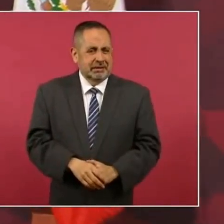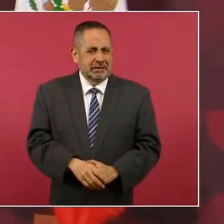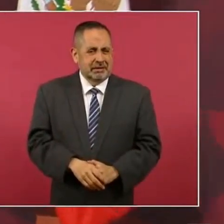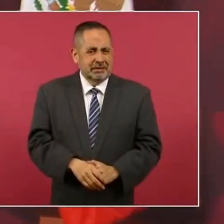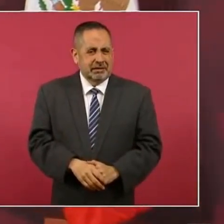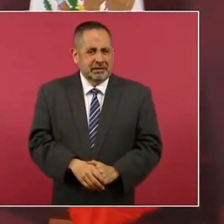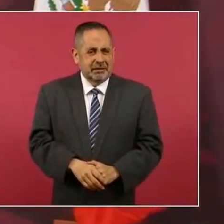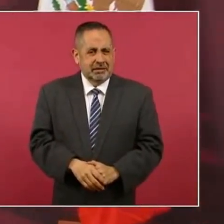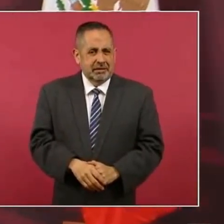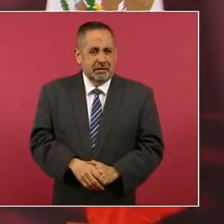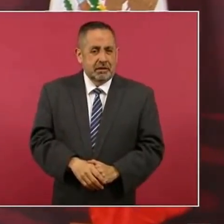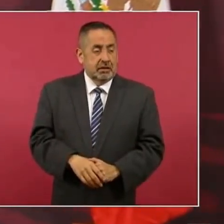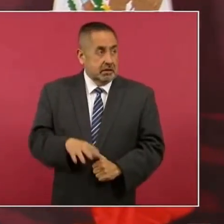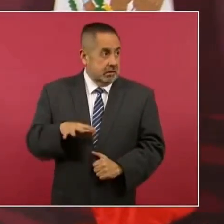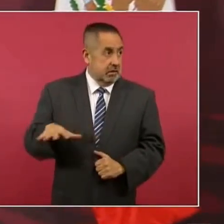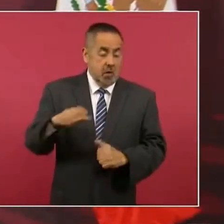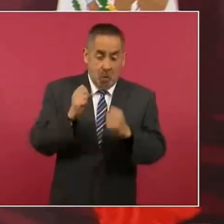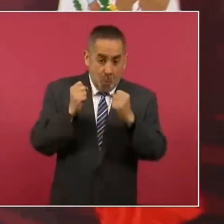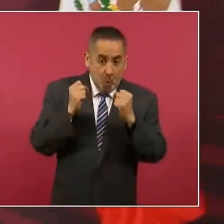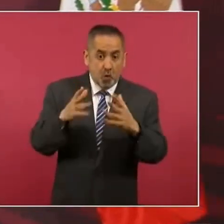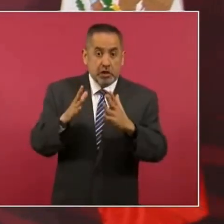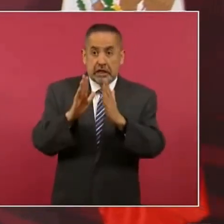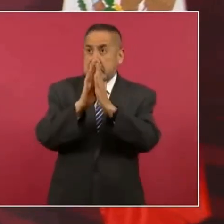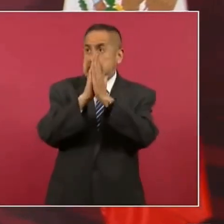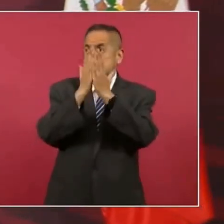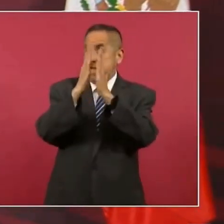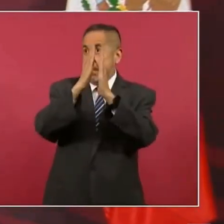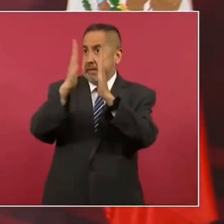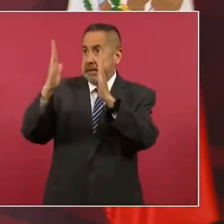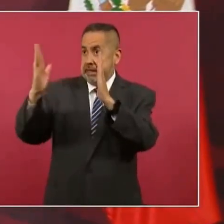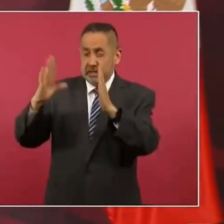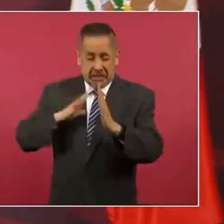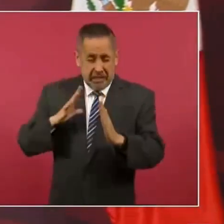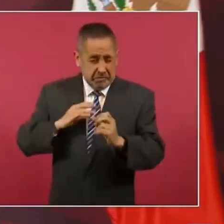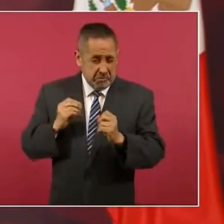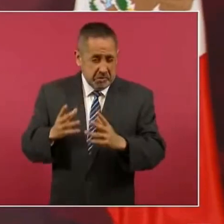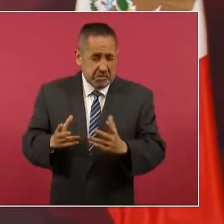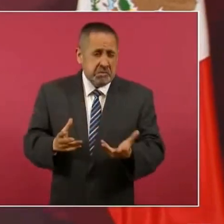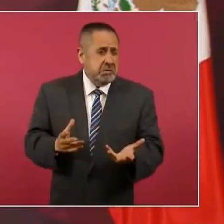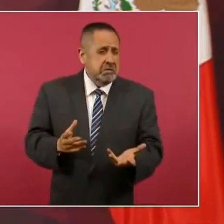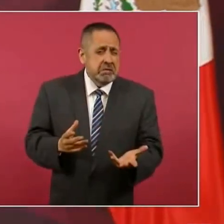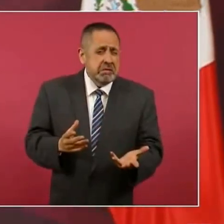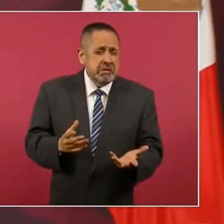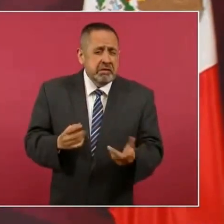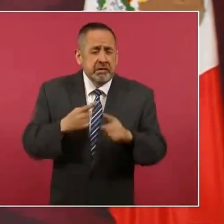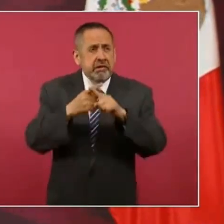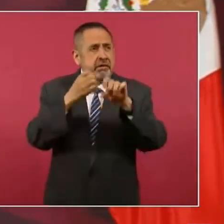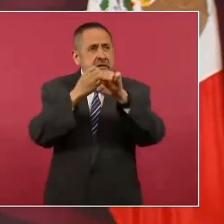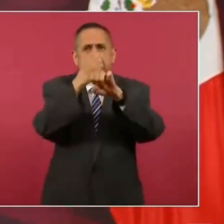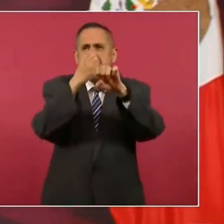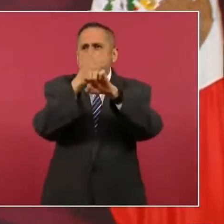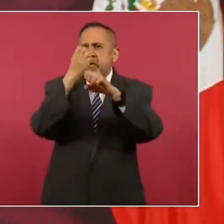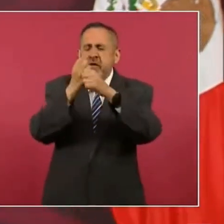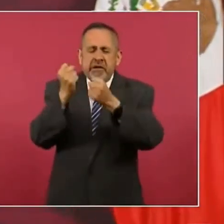¿Cuántas librerías hay en los estados?